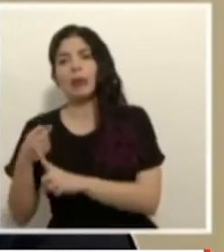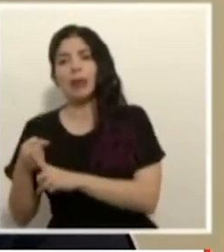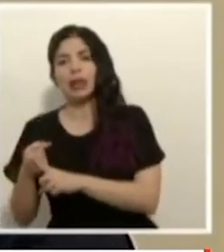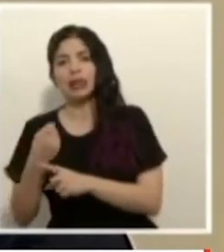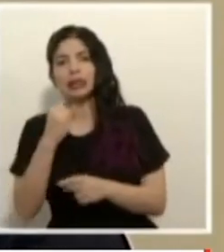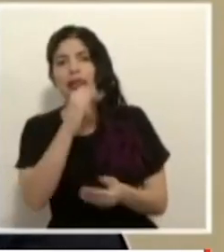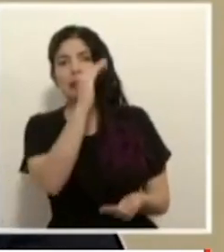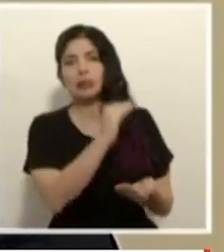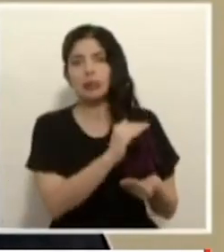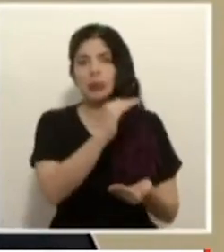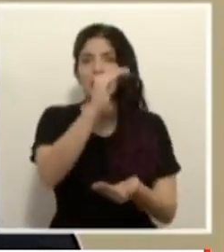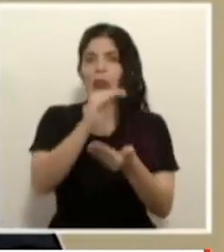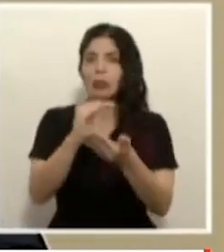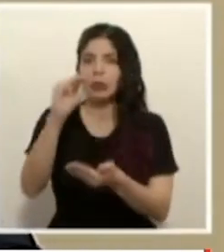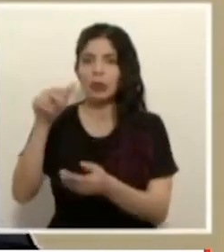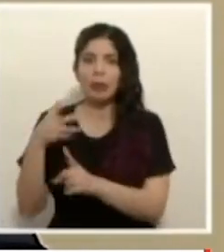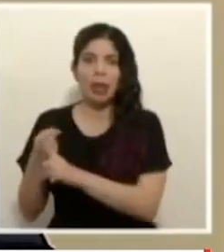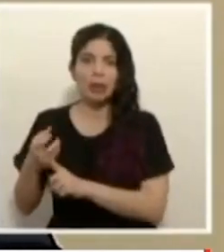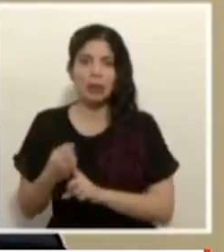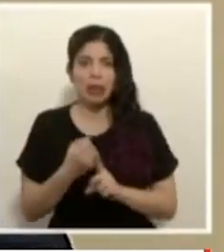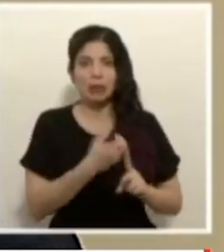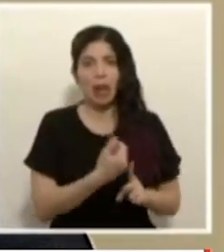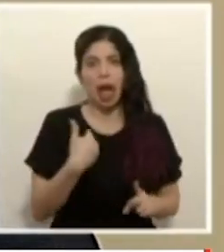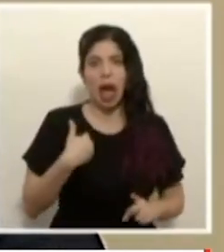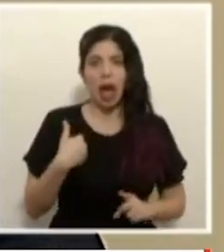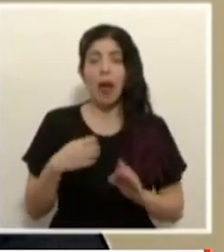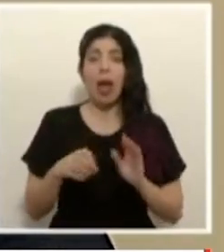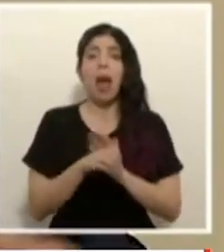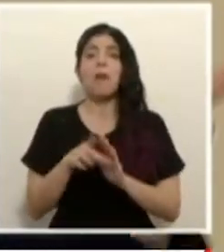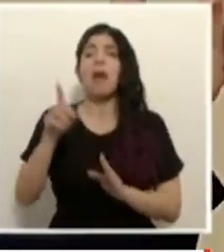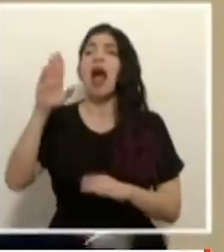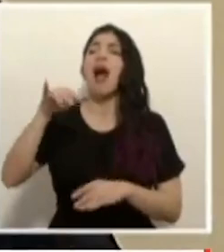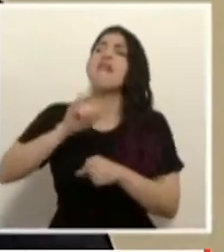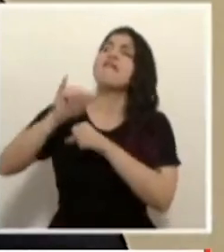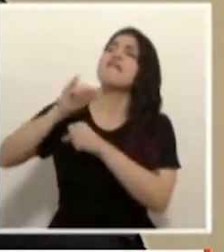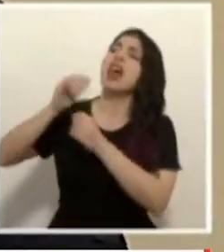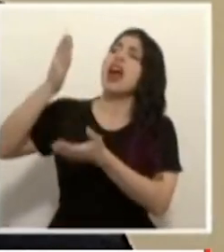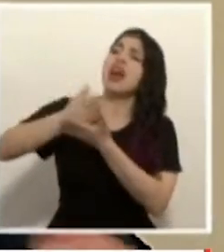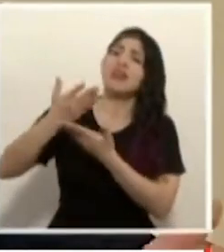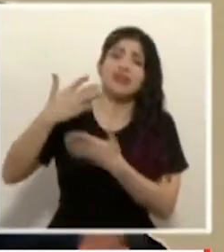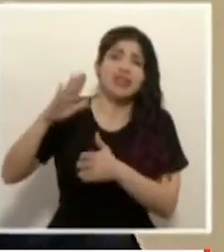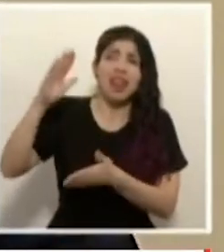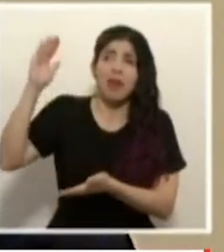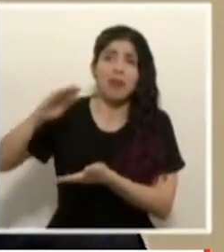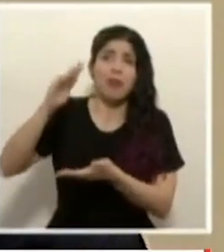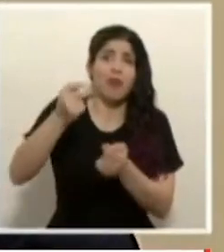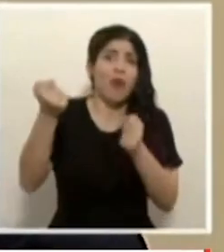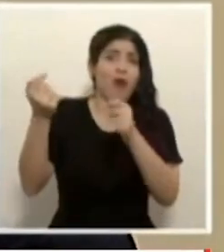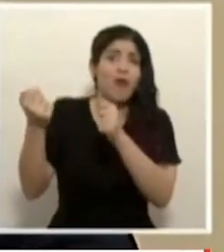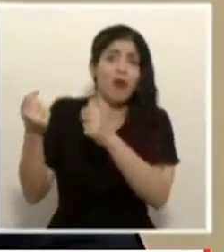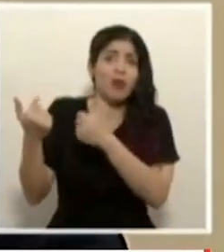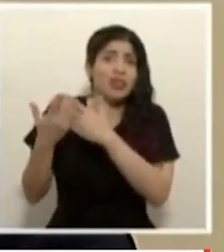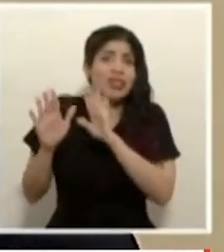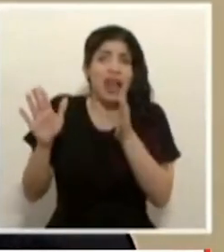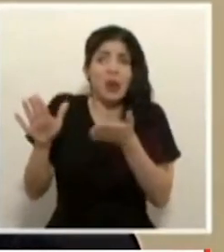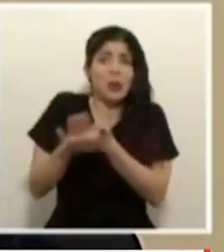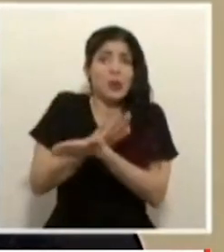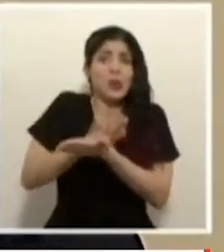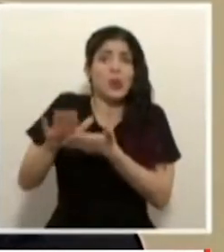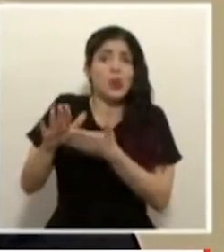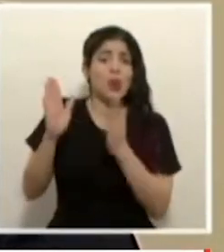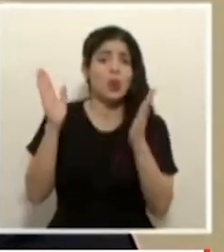ya aquellas discusiones que decían corte viajes corte viajes ya todo eso está afuera ya no hay nada de eso